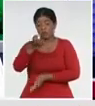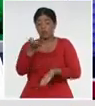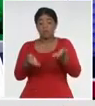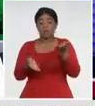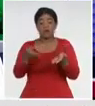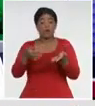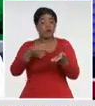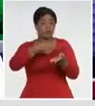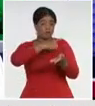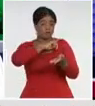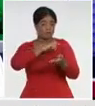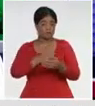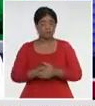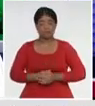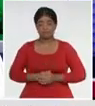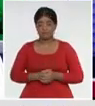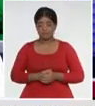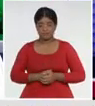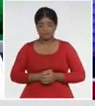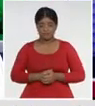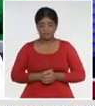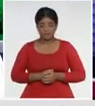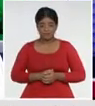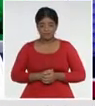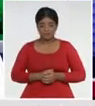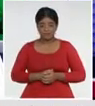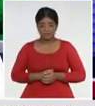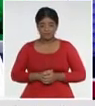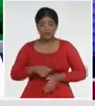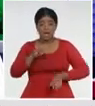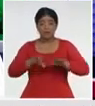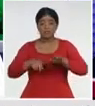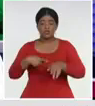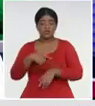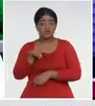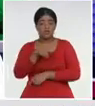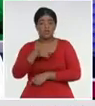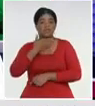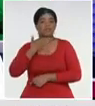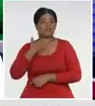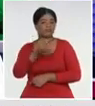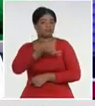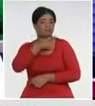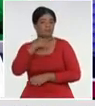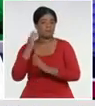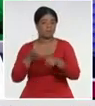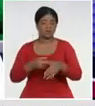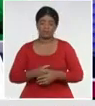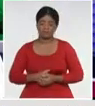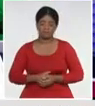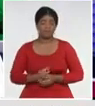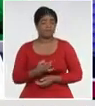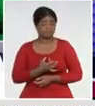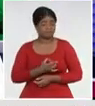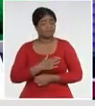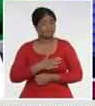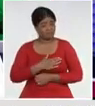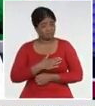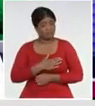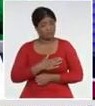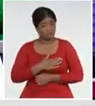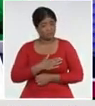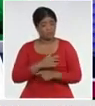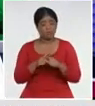anterior, y, hay veces, que ni nos gusta expresarlo, porque, tal vez, se piense, que, que estamos